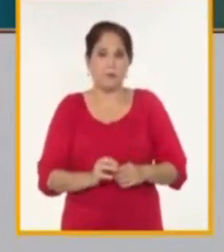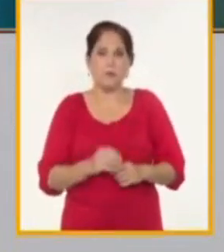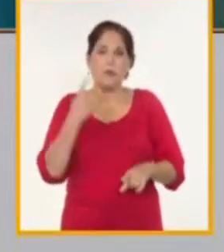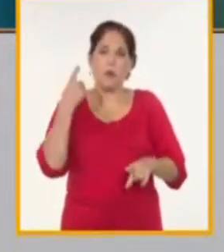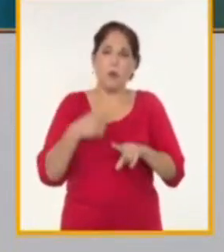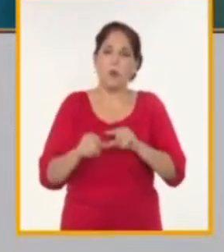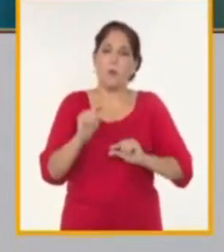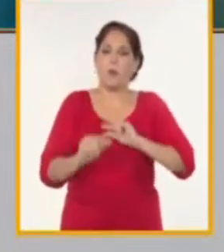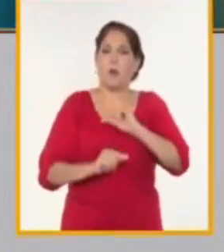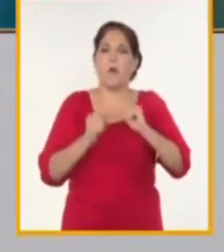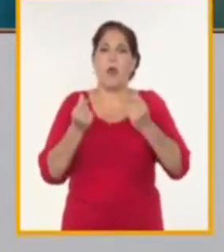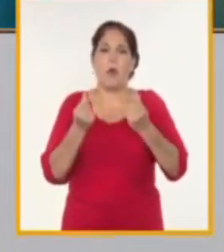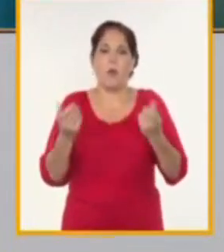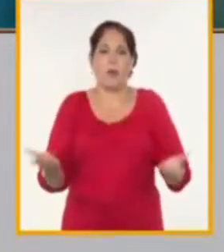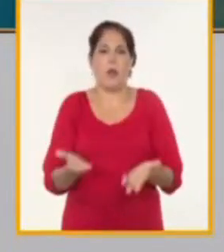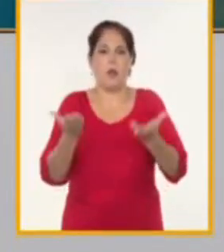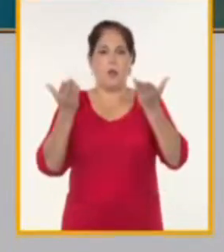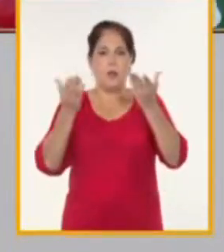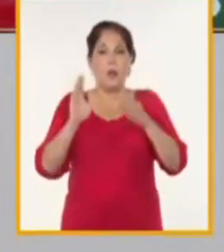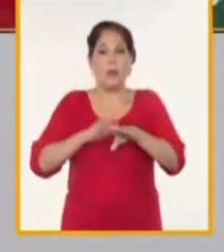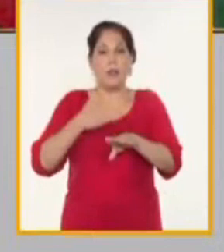recuperación post-COVID.